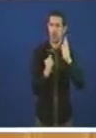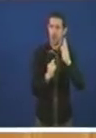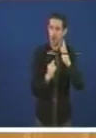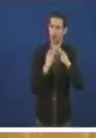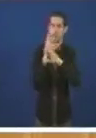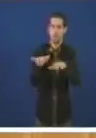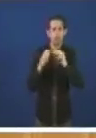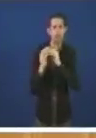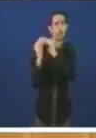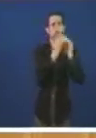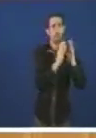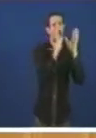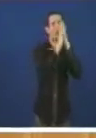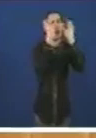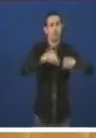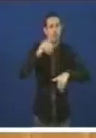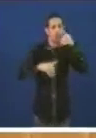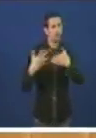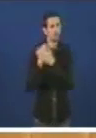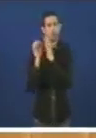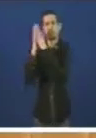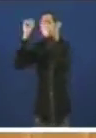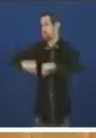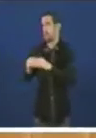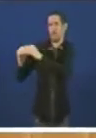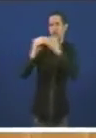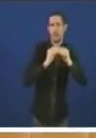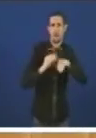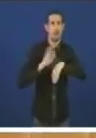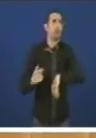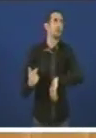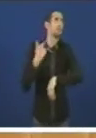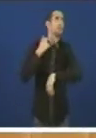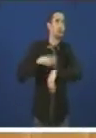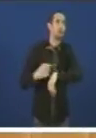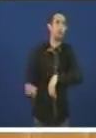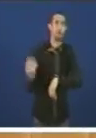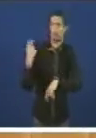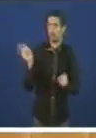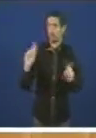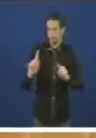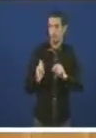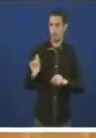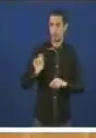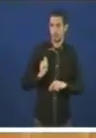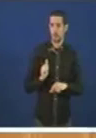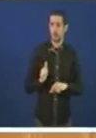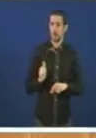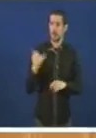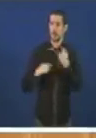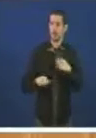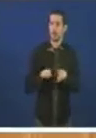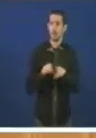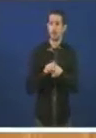unanimidades aquí hai votacións non foi unha meroteca por non perder o tempo pero levamos aquí desde eu creo que do ano medio